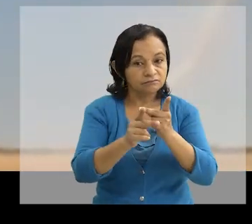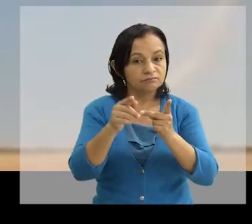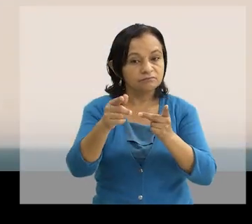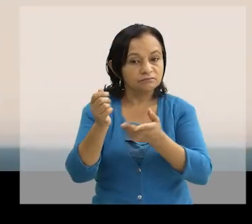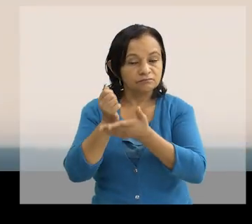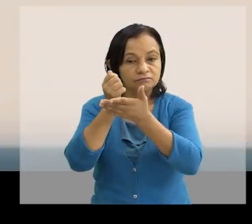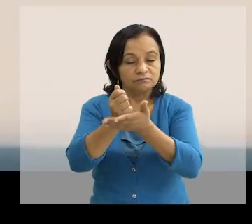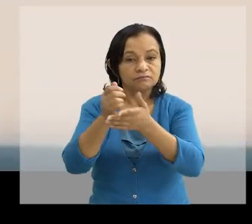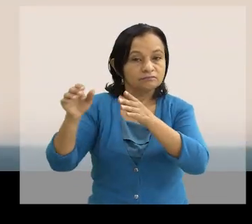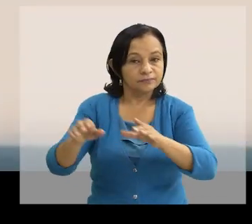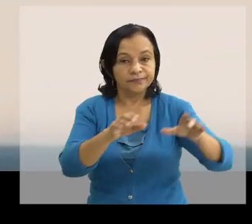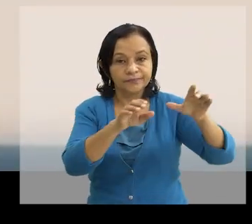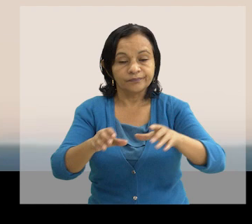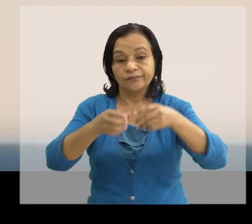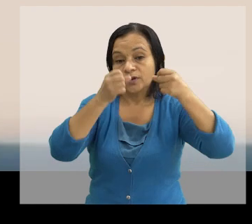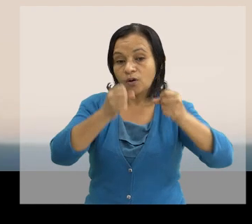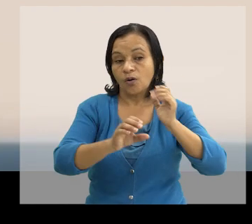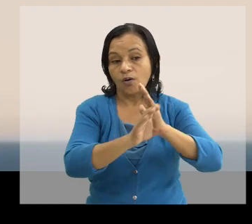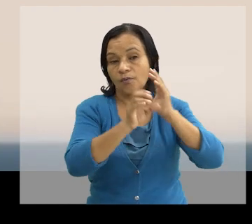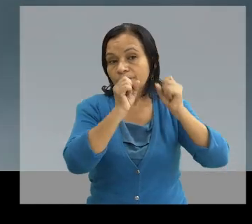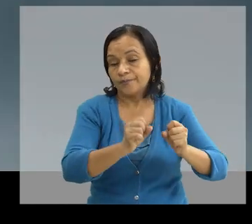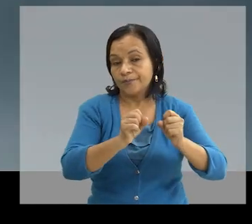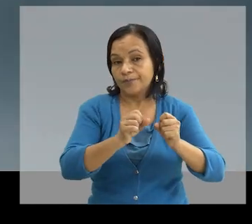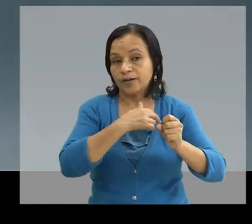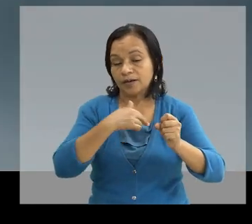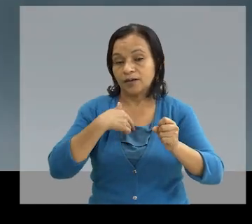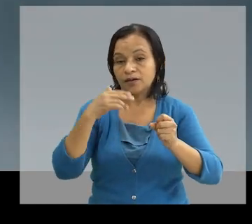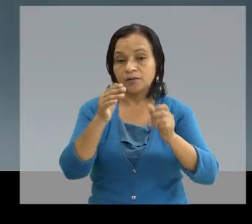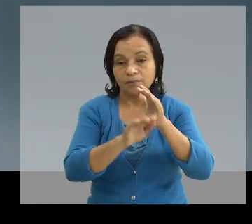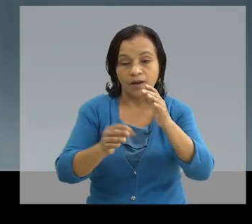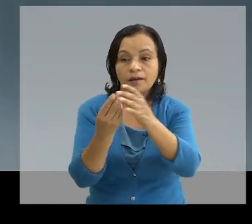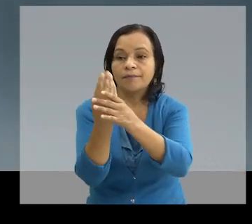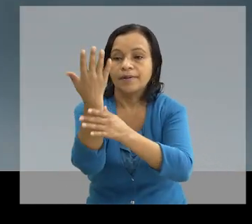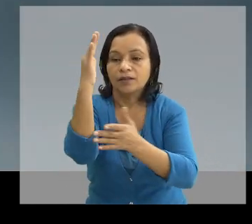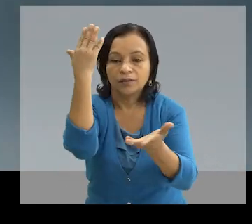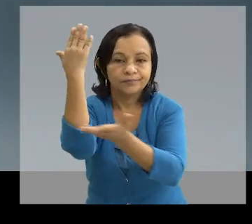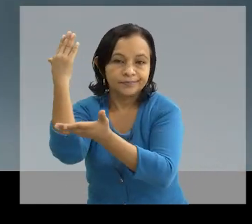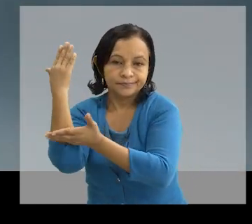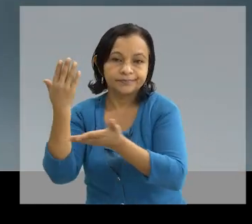drásticamente bajo la influencia de las actividades del hombre Al eliminar o añadir vegetación